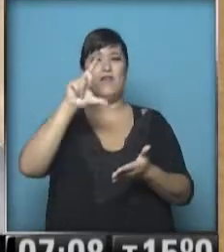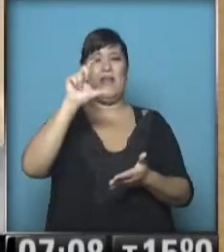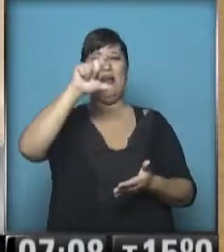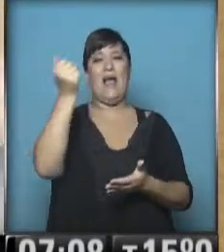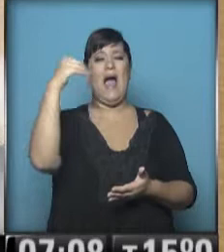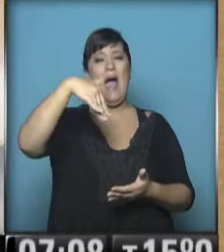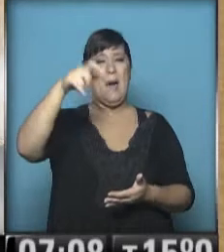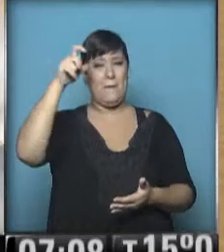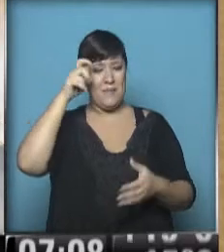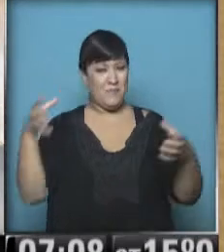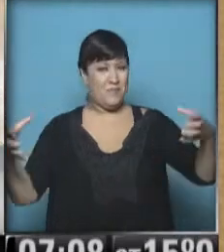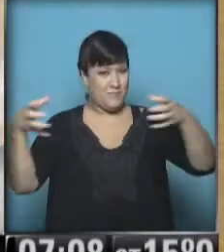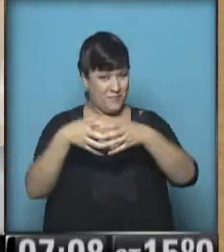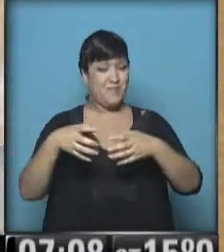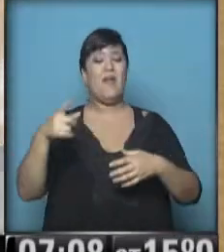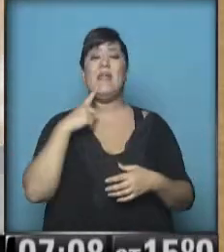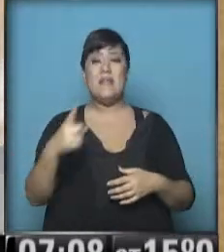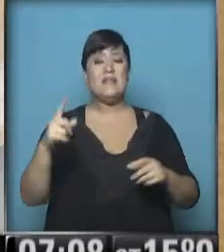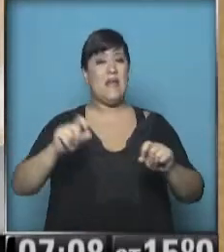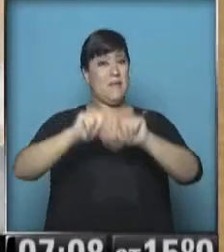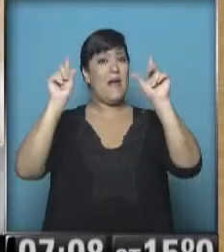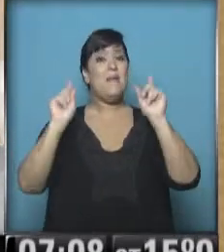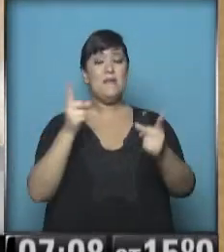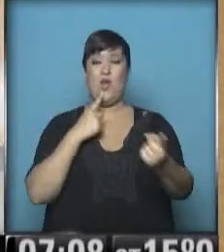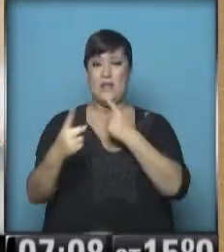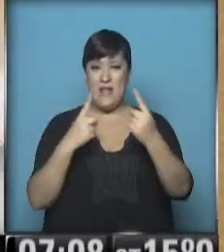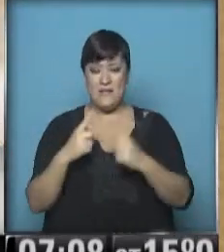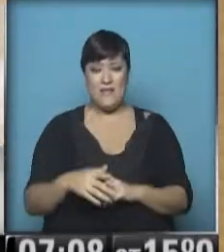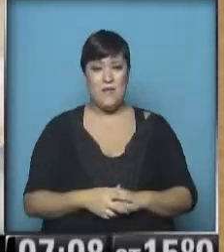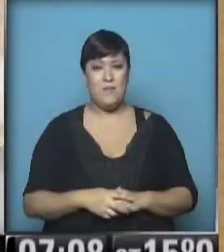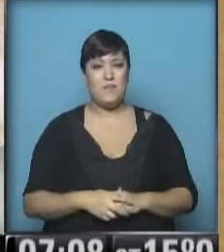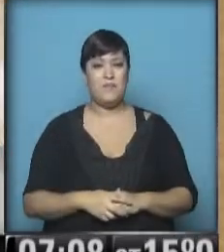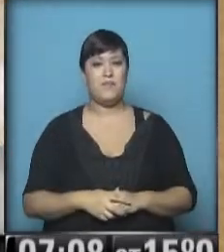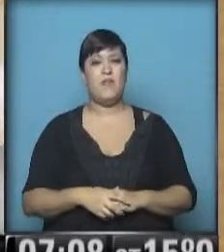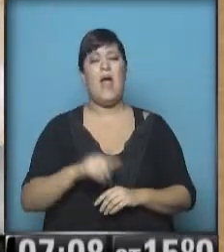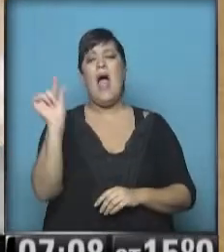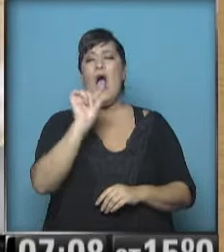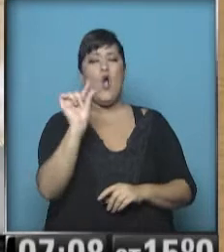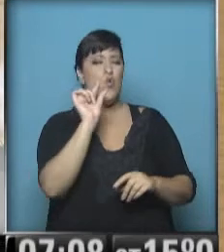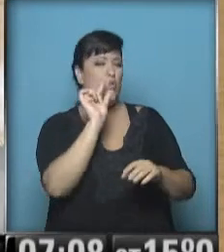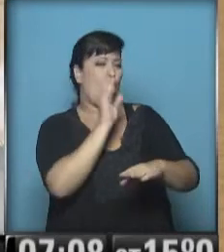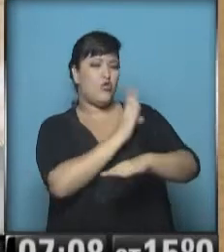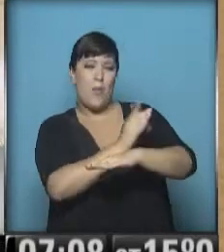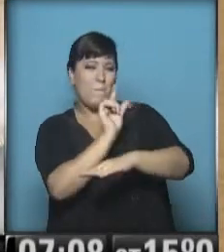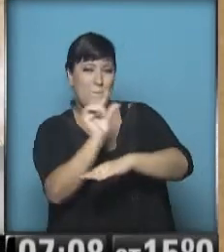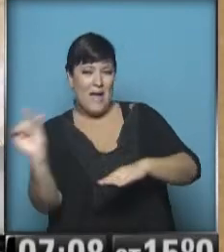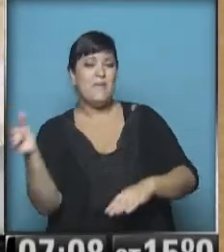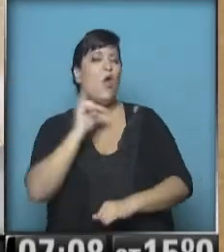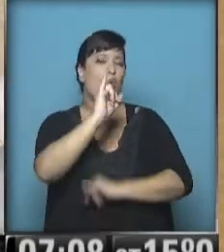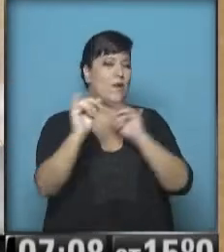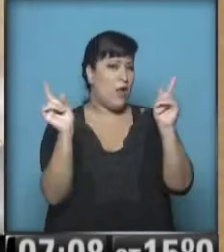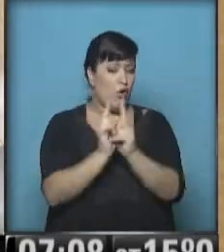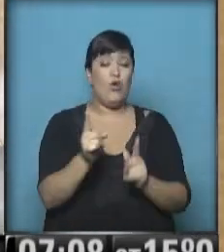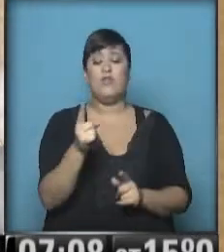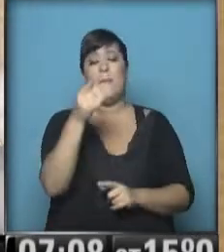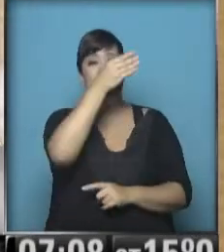Construcción. Bueno, las imágenes que vemos corresponden a esa entrevista. Vamos a compartir algunos fragmentos dentro de un rato, pero te damos un anticipo, por ejemplo, que